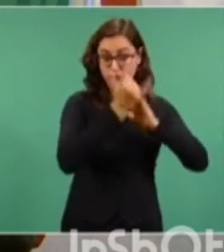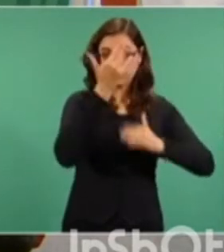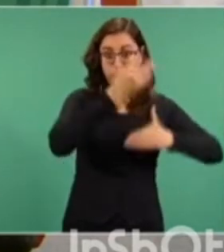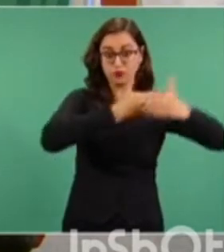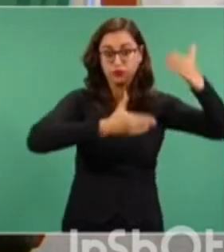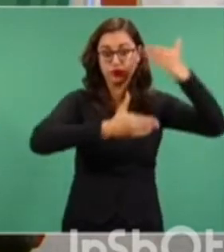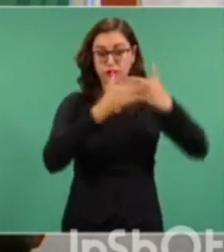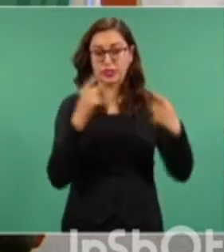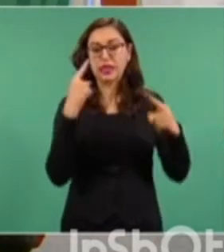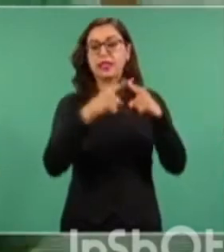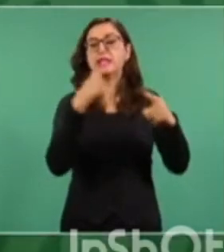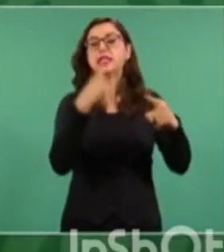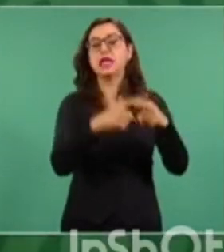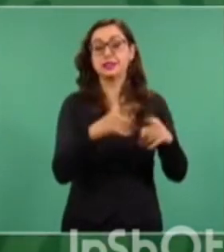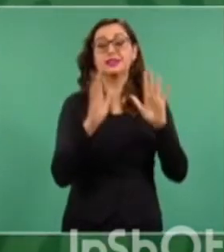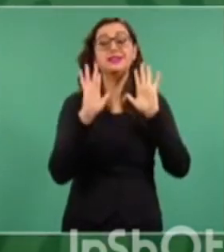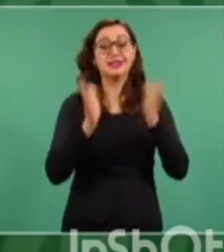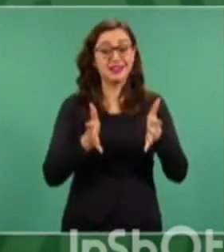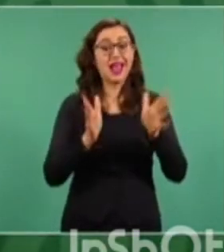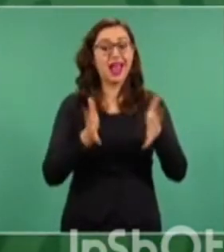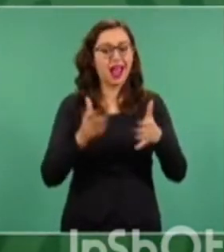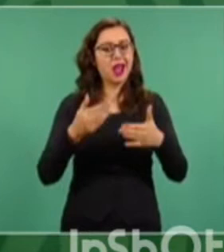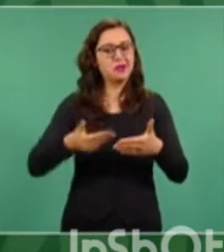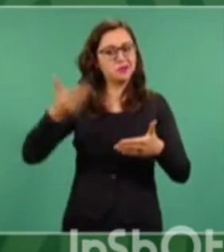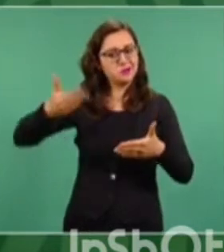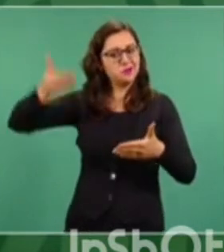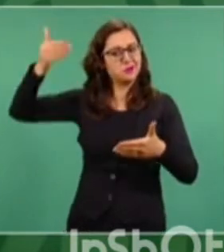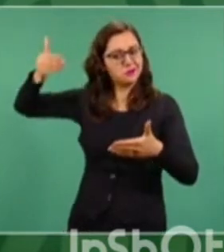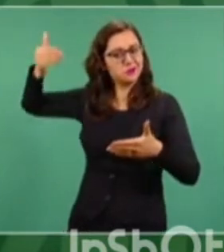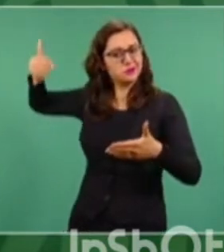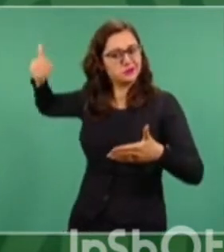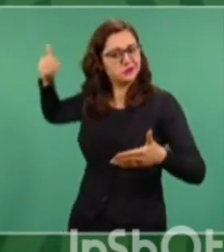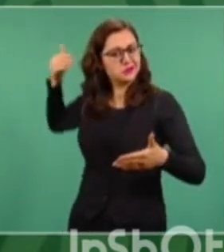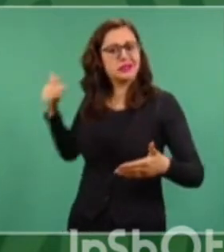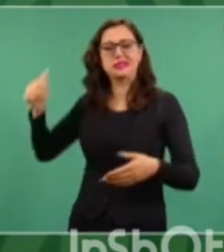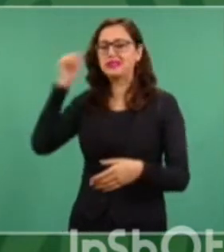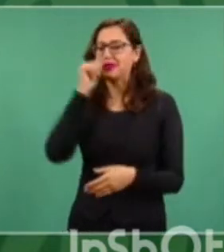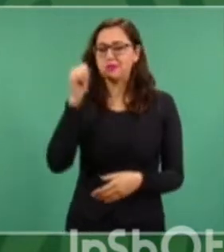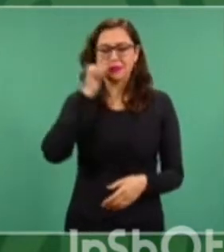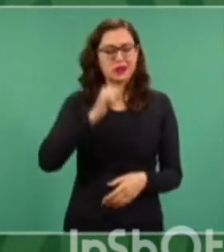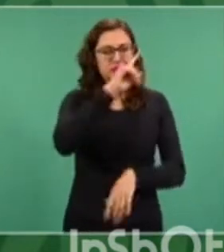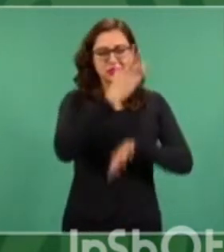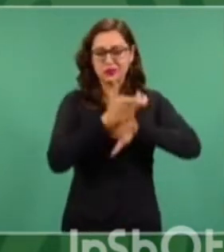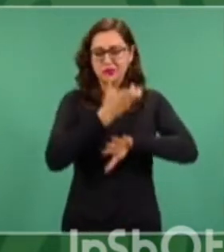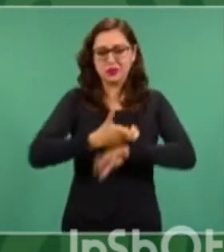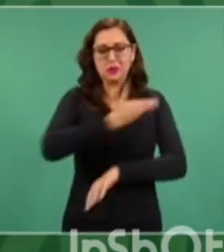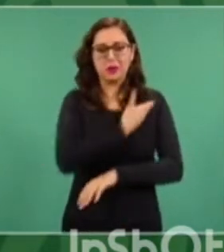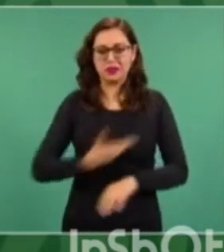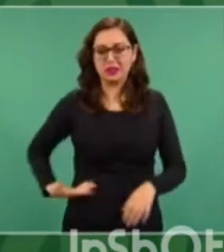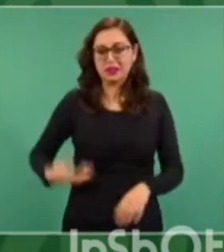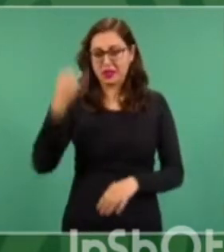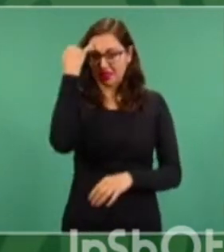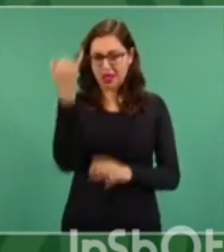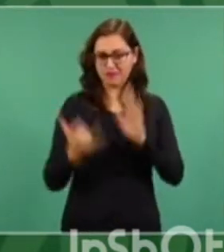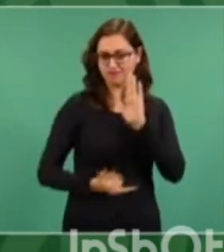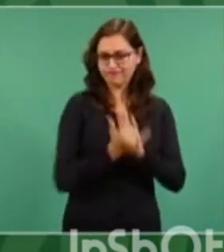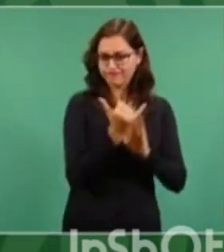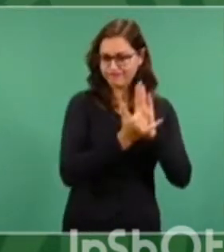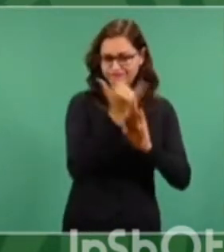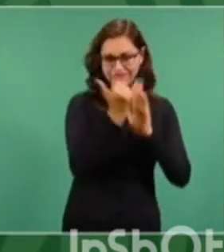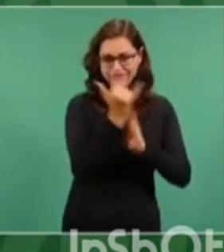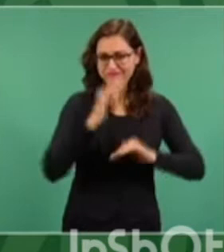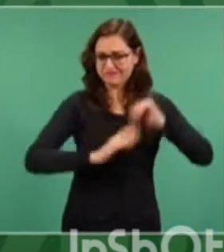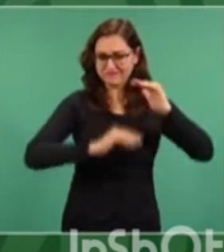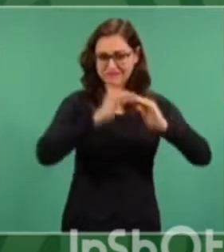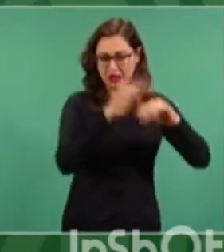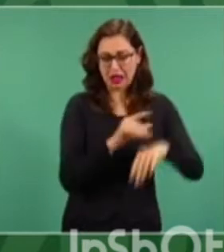quiénes han construido más, porque es una información que